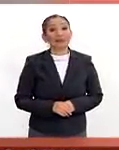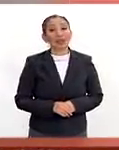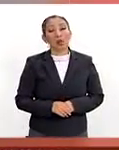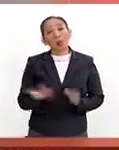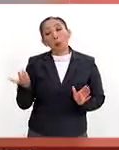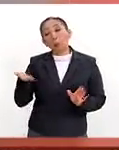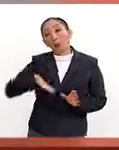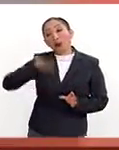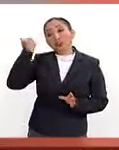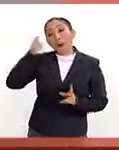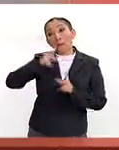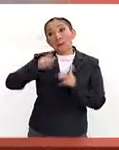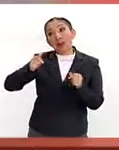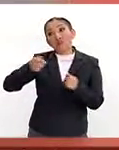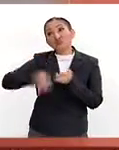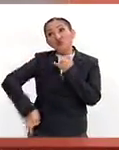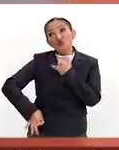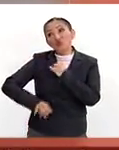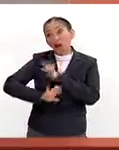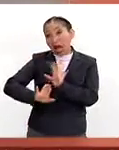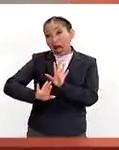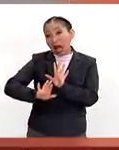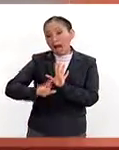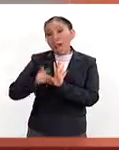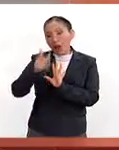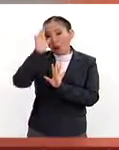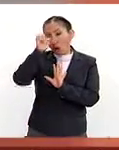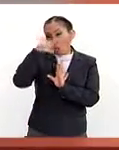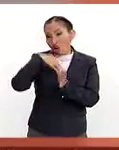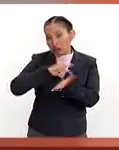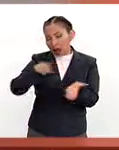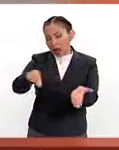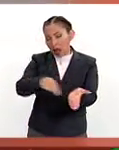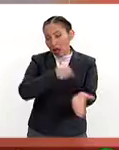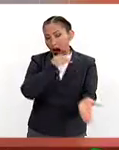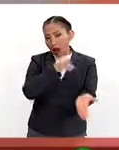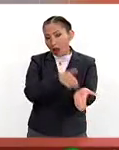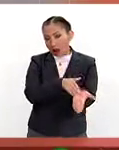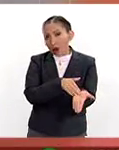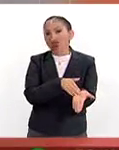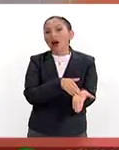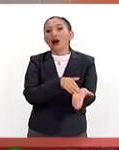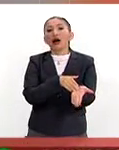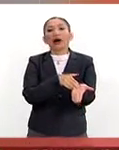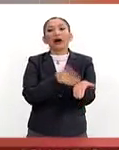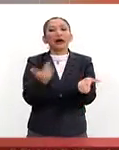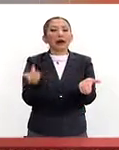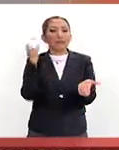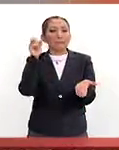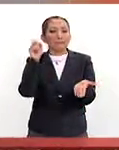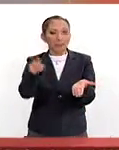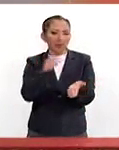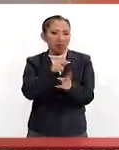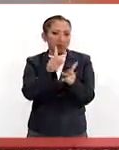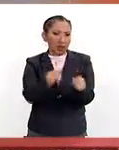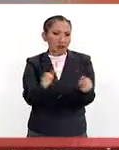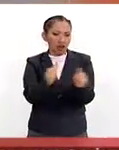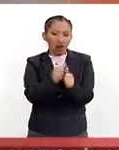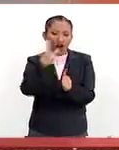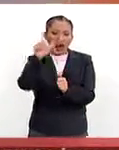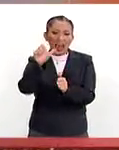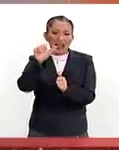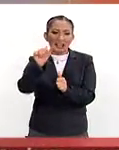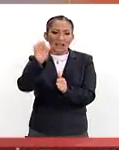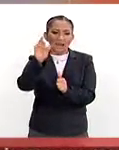Yo no sé si la paz definitiva, pero el acuerdo de paz está firmado. Al menos la paz con las